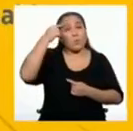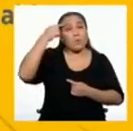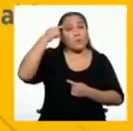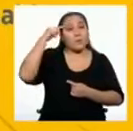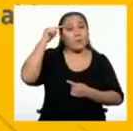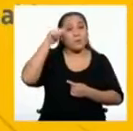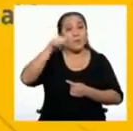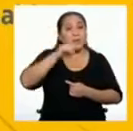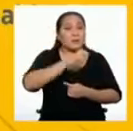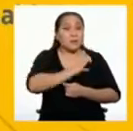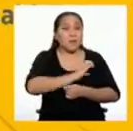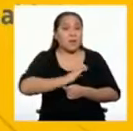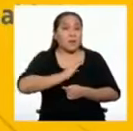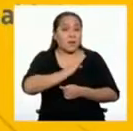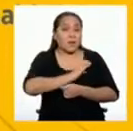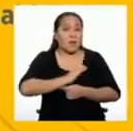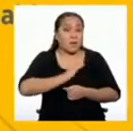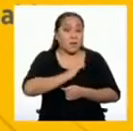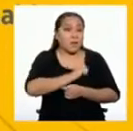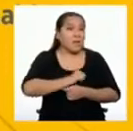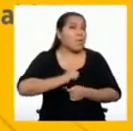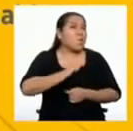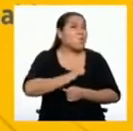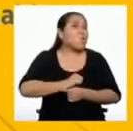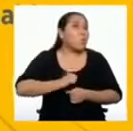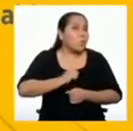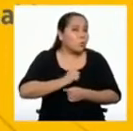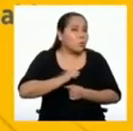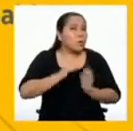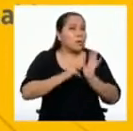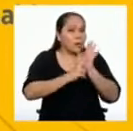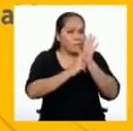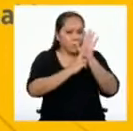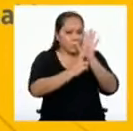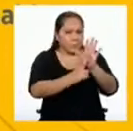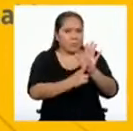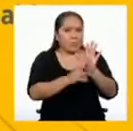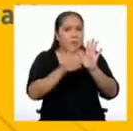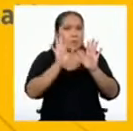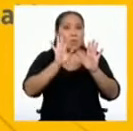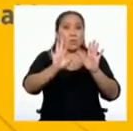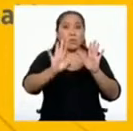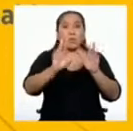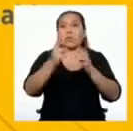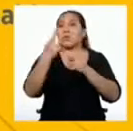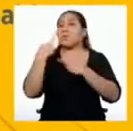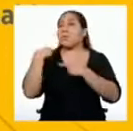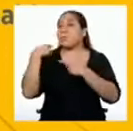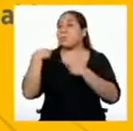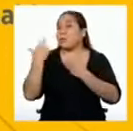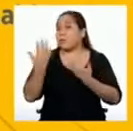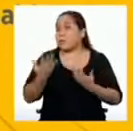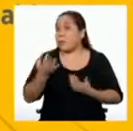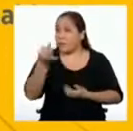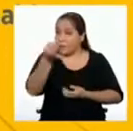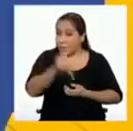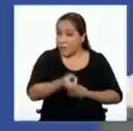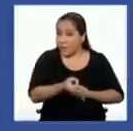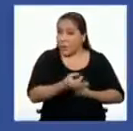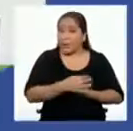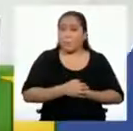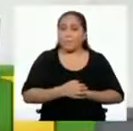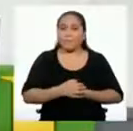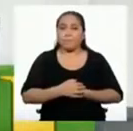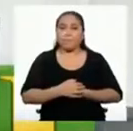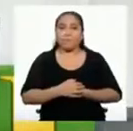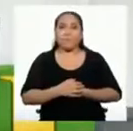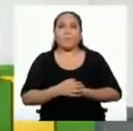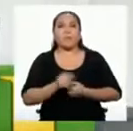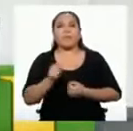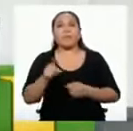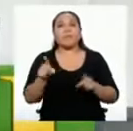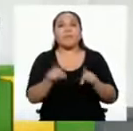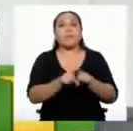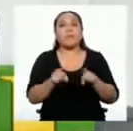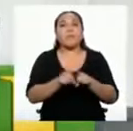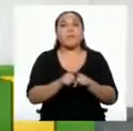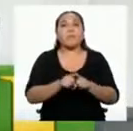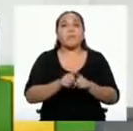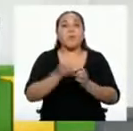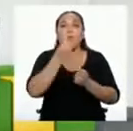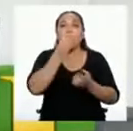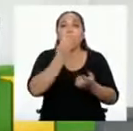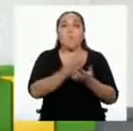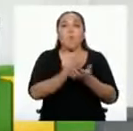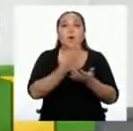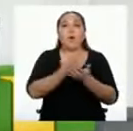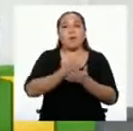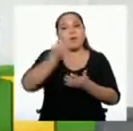comportamientos reflejan el rol que debes cumplir como ciudadana o ciudadano responsable? Finalmente, también va a ser una buena